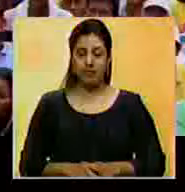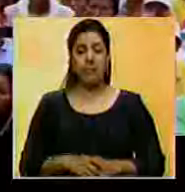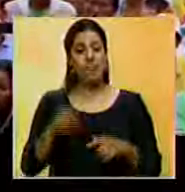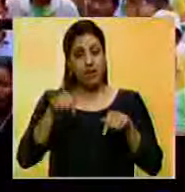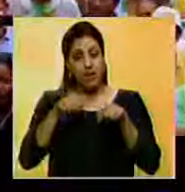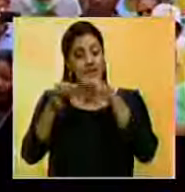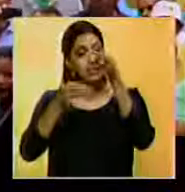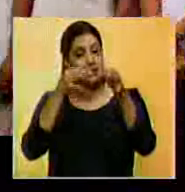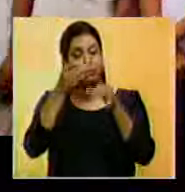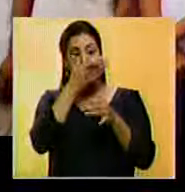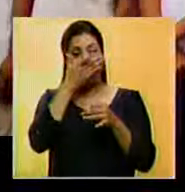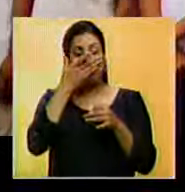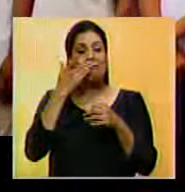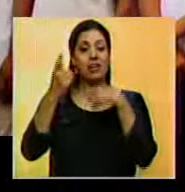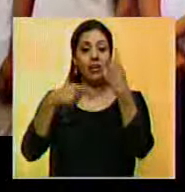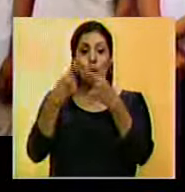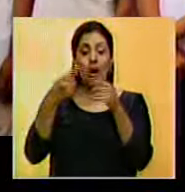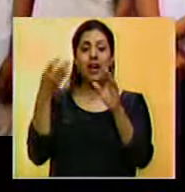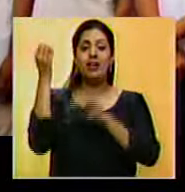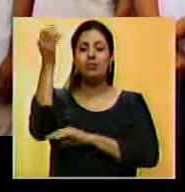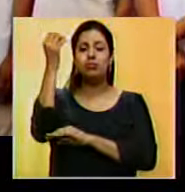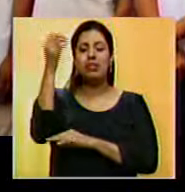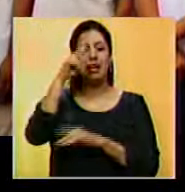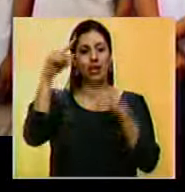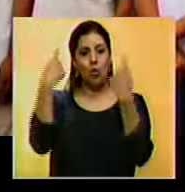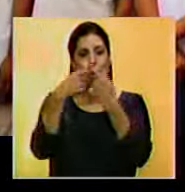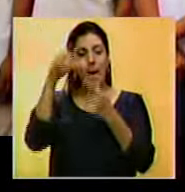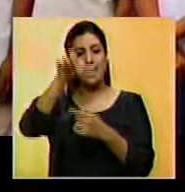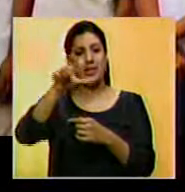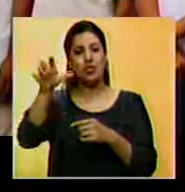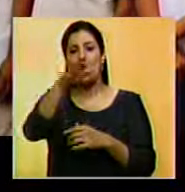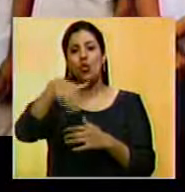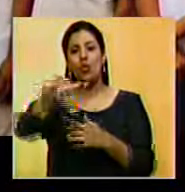Estas declaraciones se las ofreció durante una asamblea de ciudadanos en Nueva Esparta.